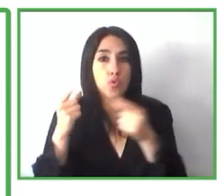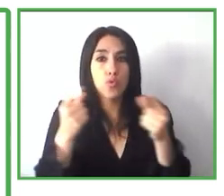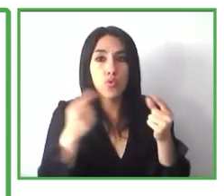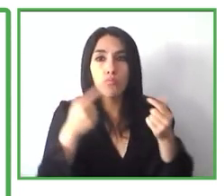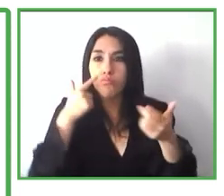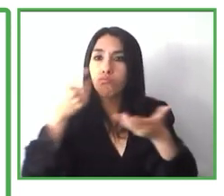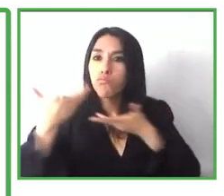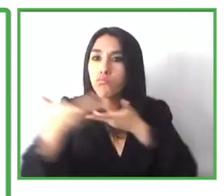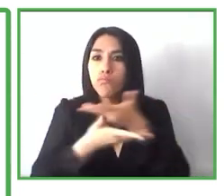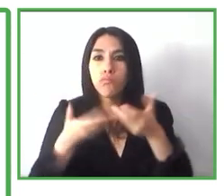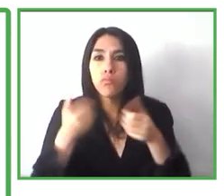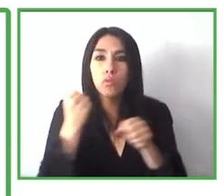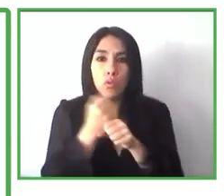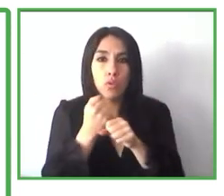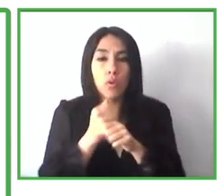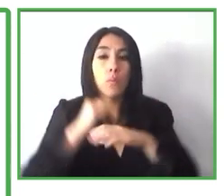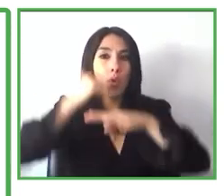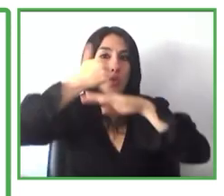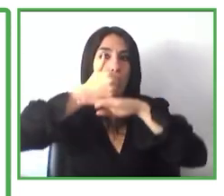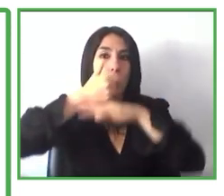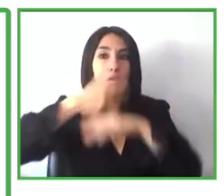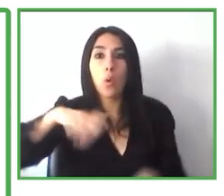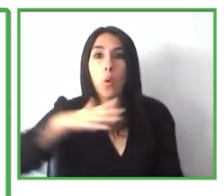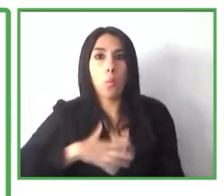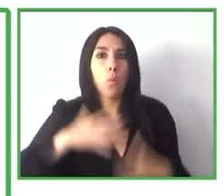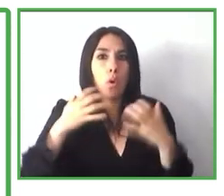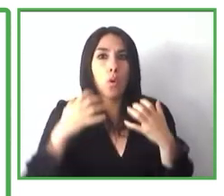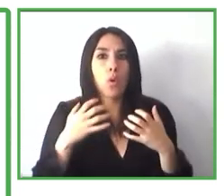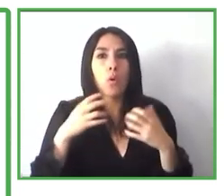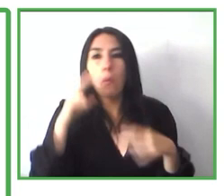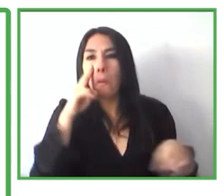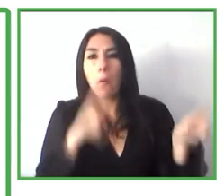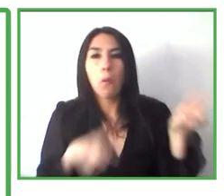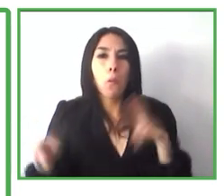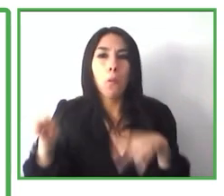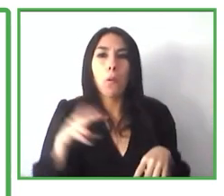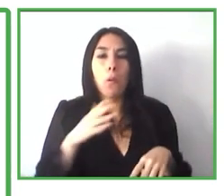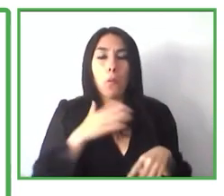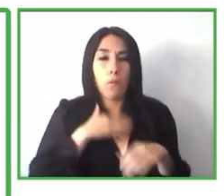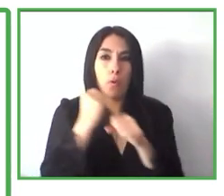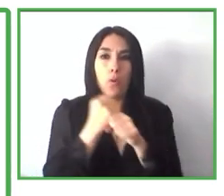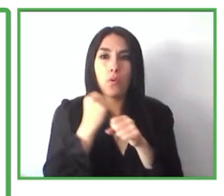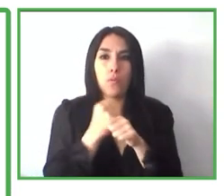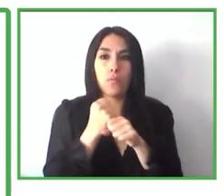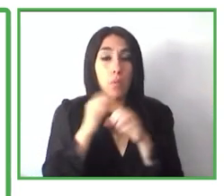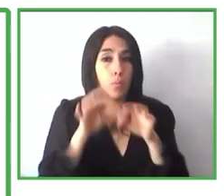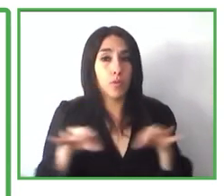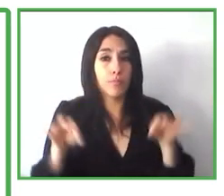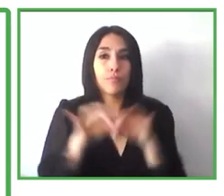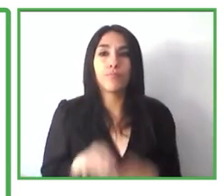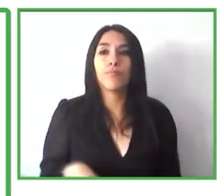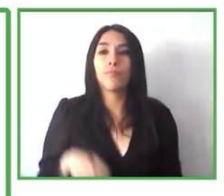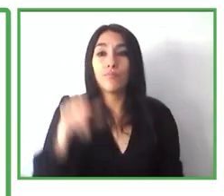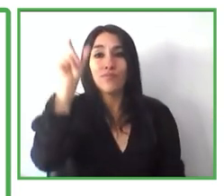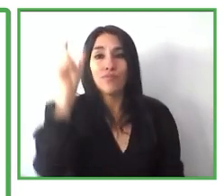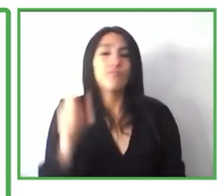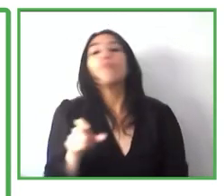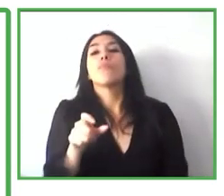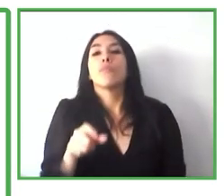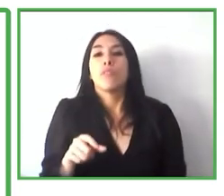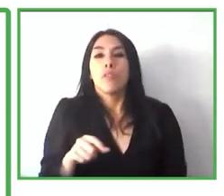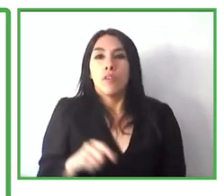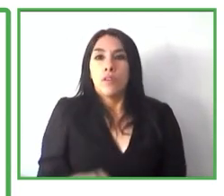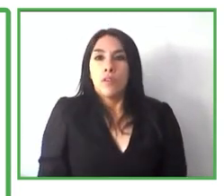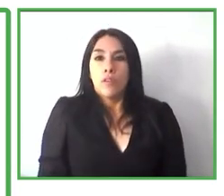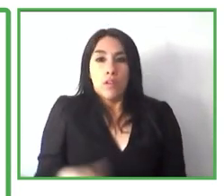gusta pensar que la visión del empleador es tan importante como la de nuestros clientes. Tenemos mucho respeto por